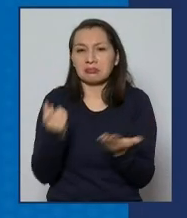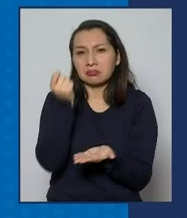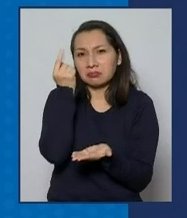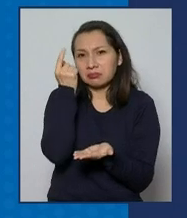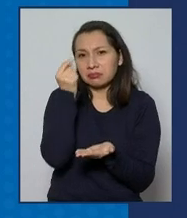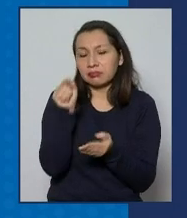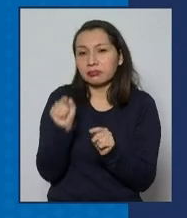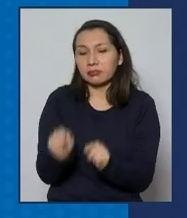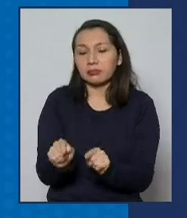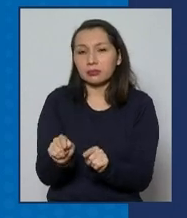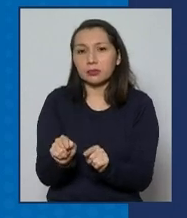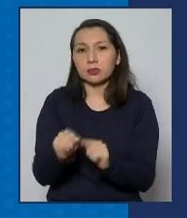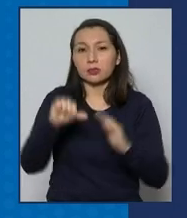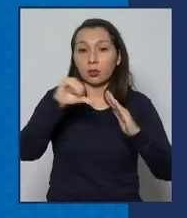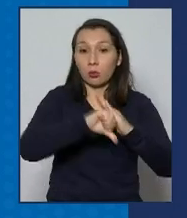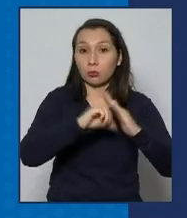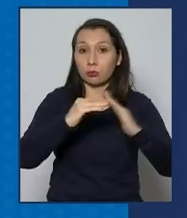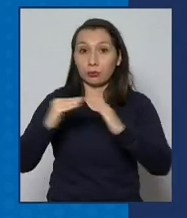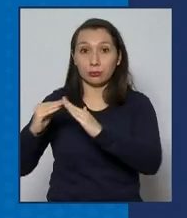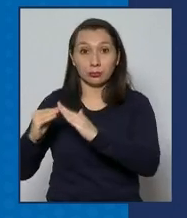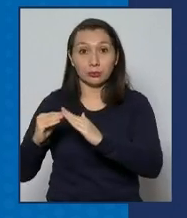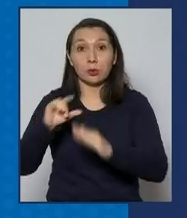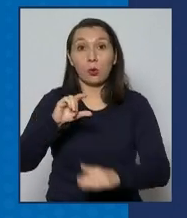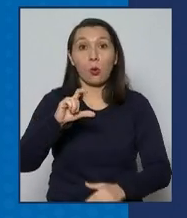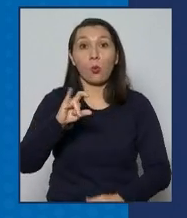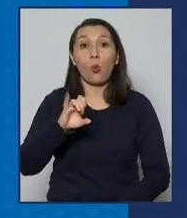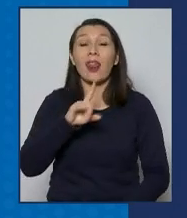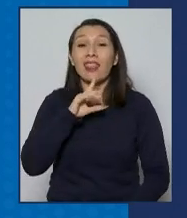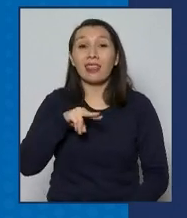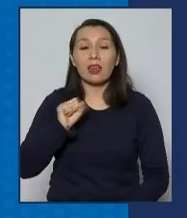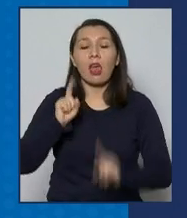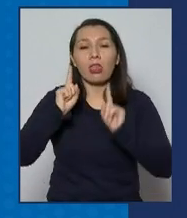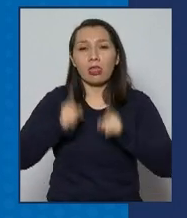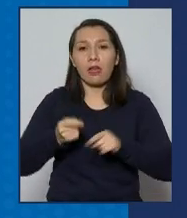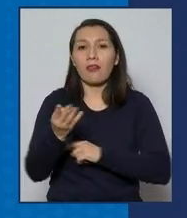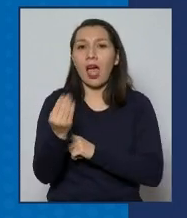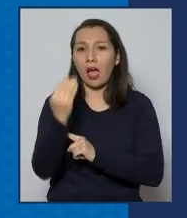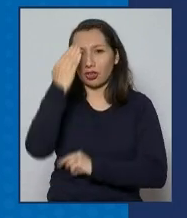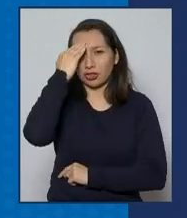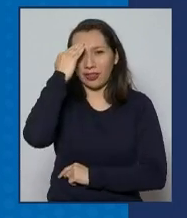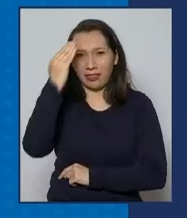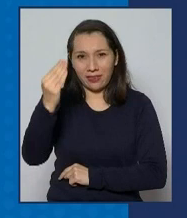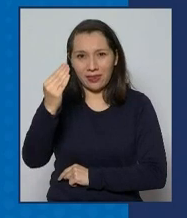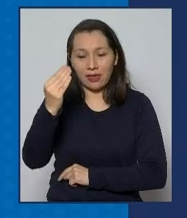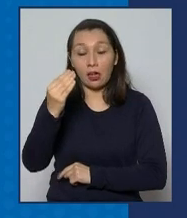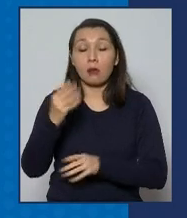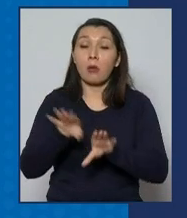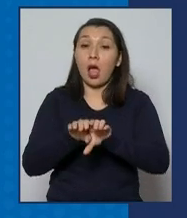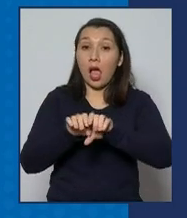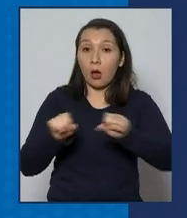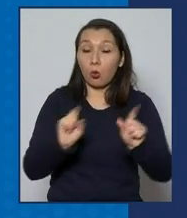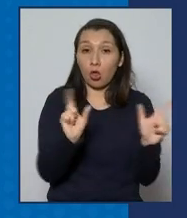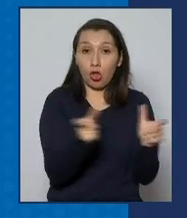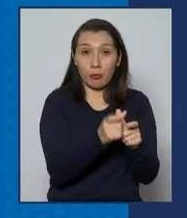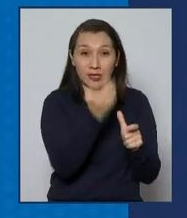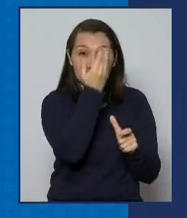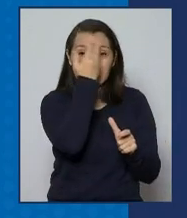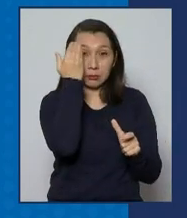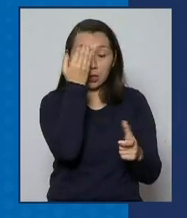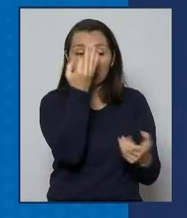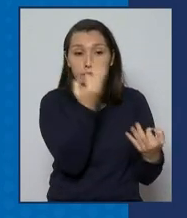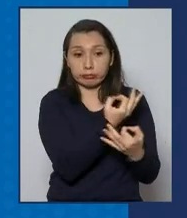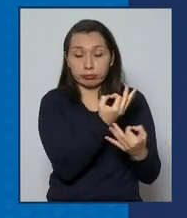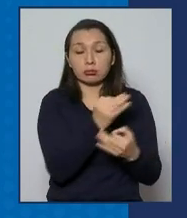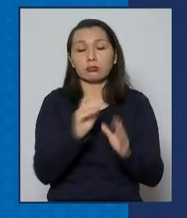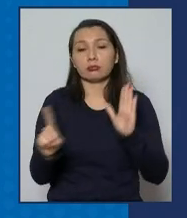que las cuarentenas tienen que ser de 14 días, como hemos convenido con el comité de expertos y así